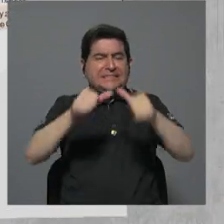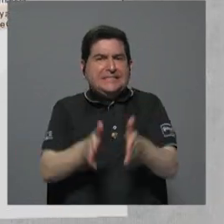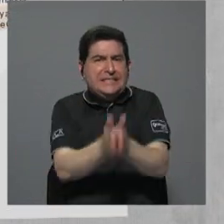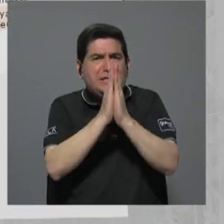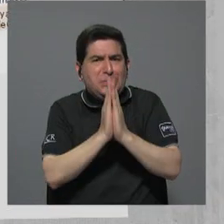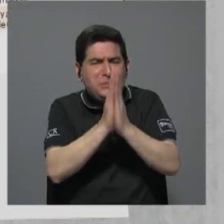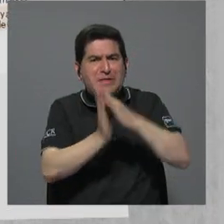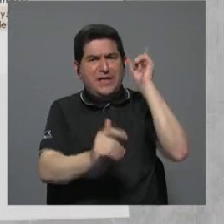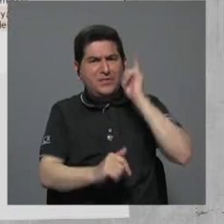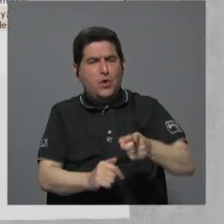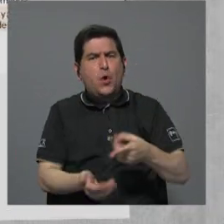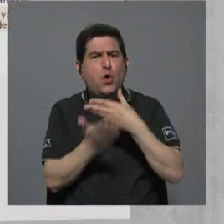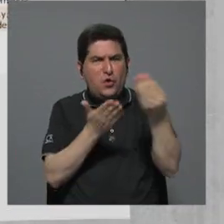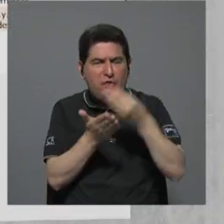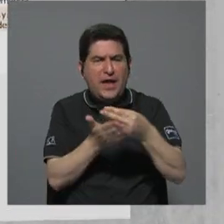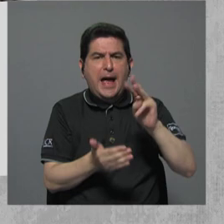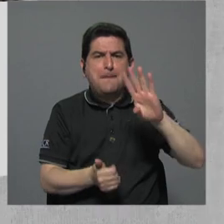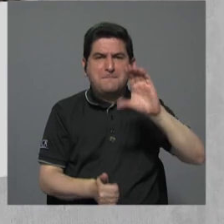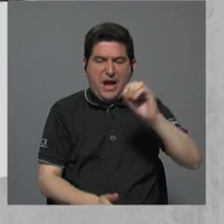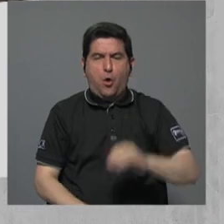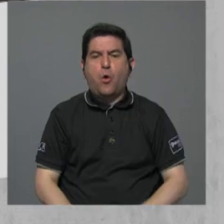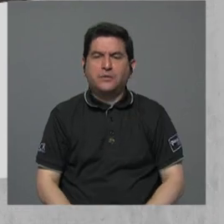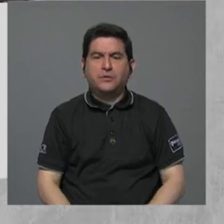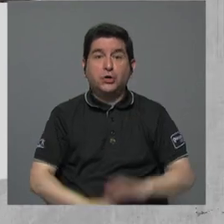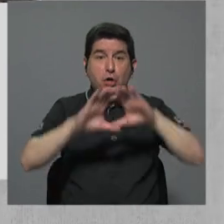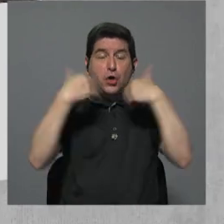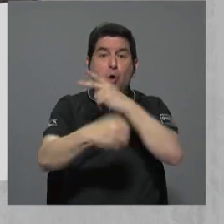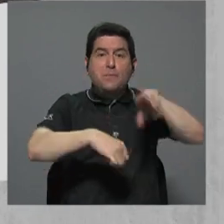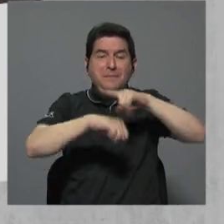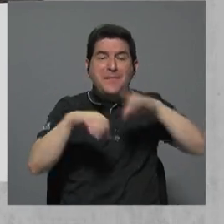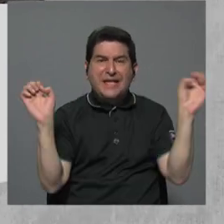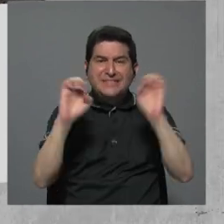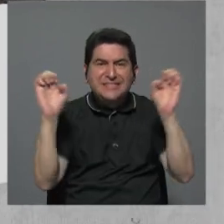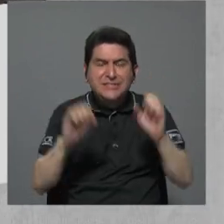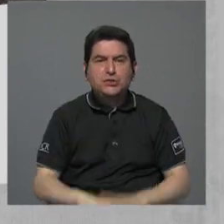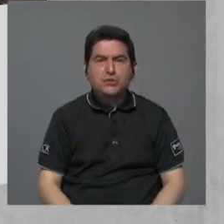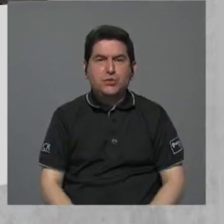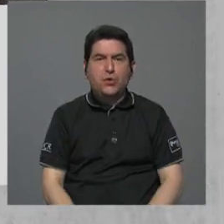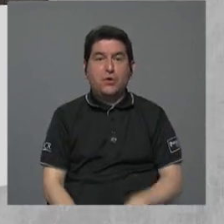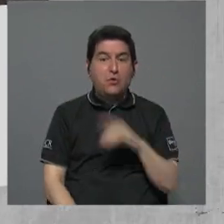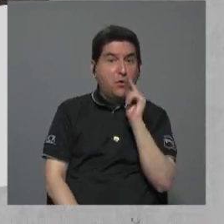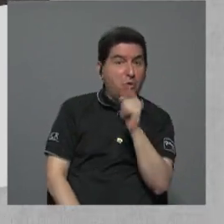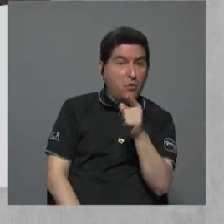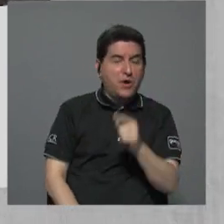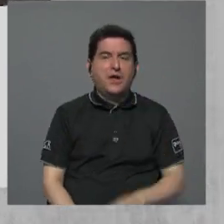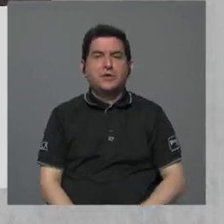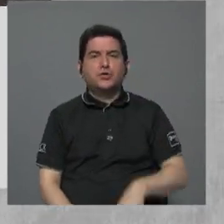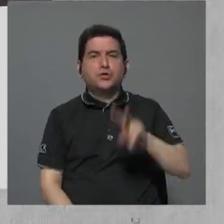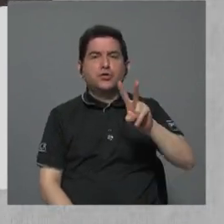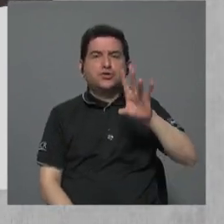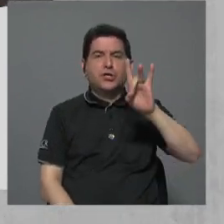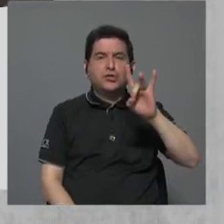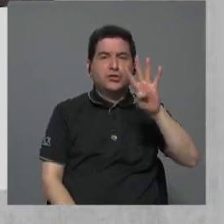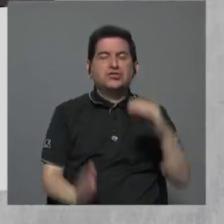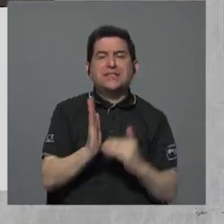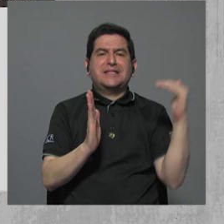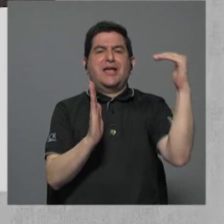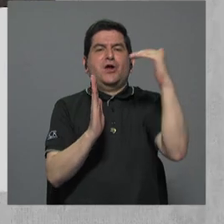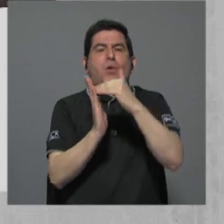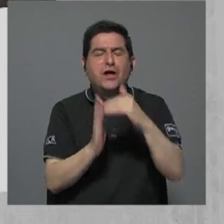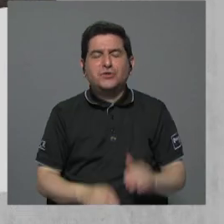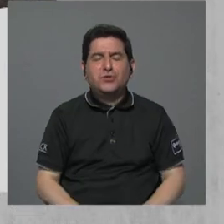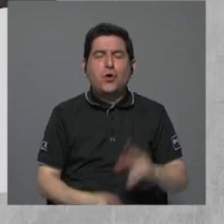pidiendo órdenes de compra a MECO. La Comisión Nacional de Emergencias tramitó con MECO un total de 284 millones